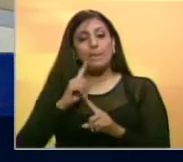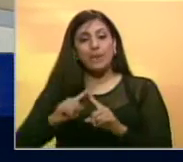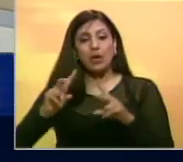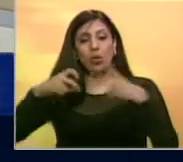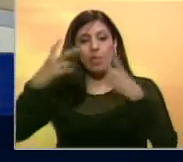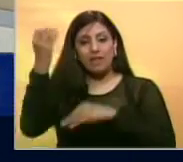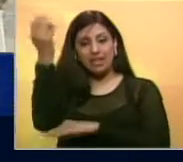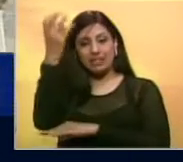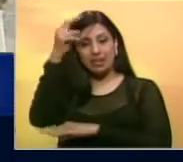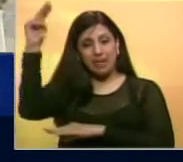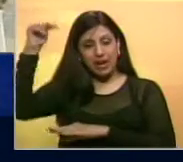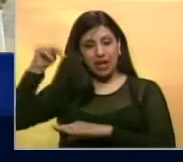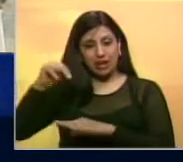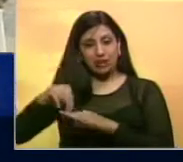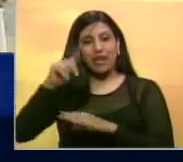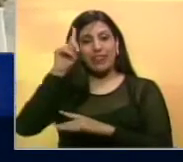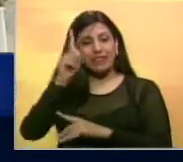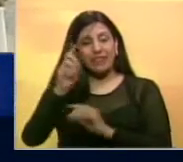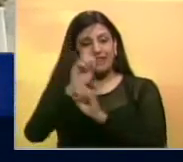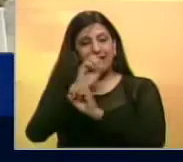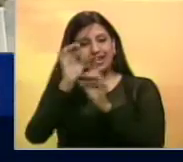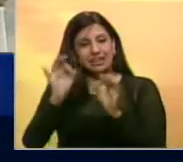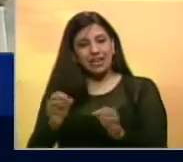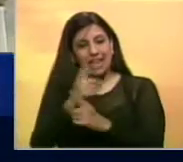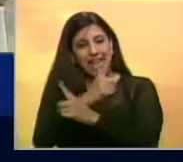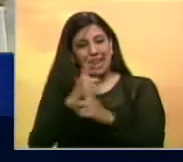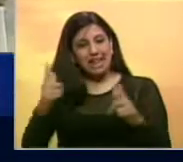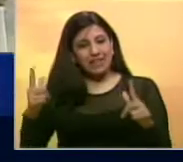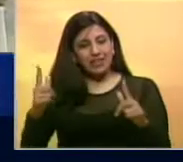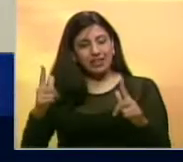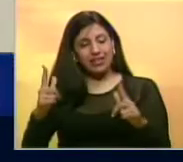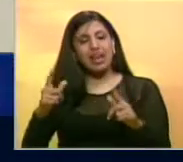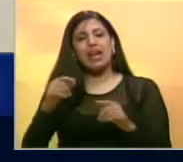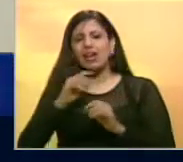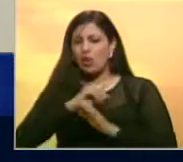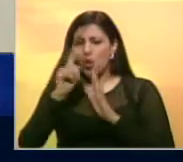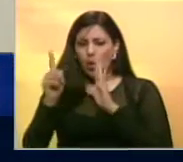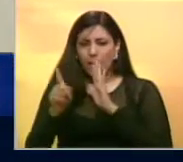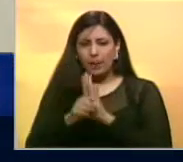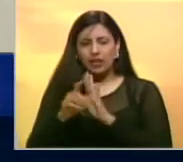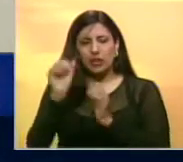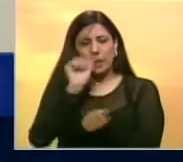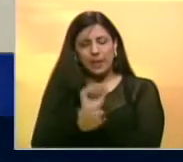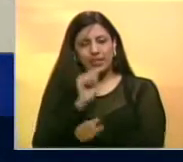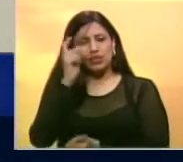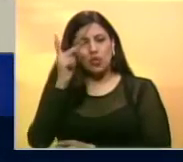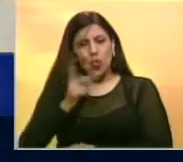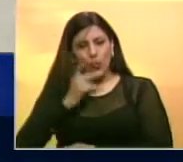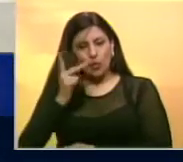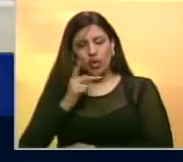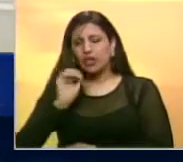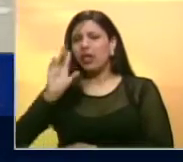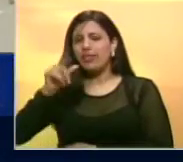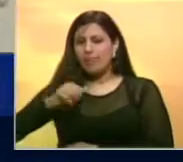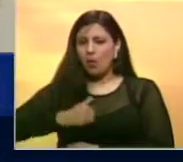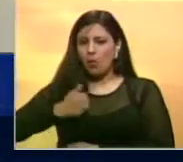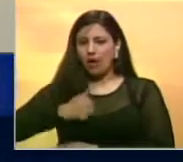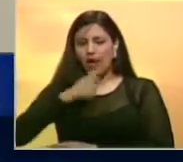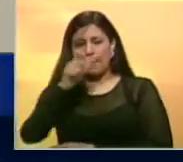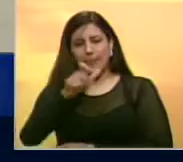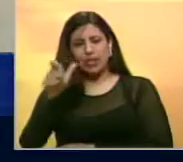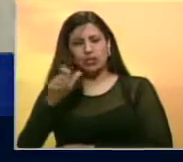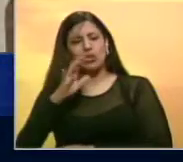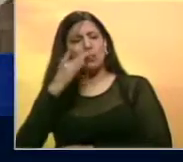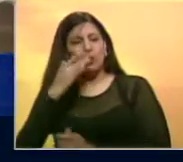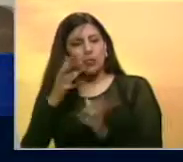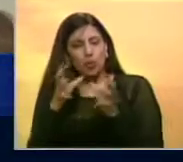que la nueva Asamblea Nacional debe garantizar la libertad inmediata e incondicional de los presos políticos y de cualquier persona que enfrente